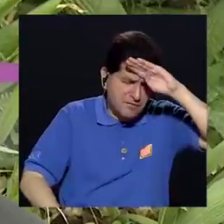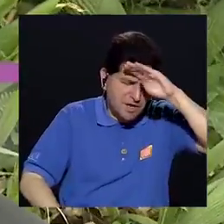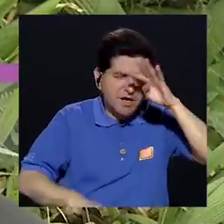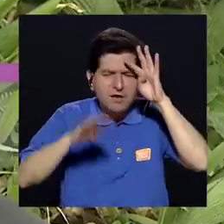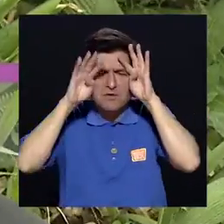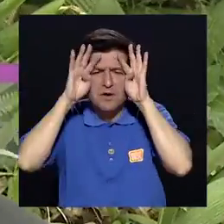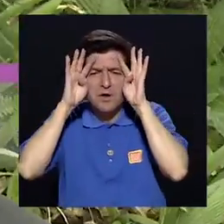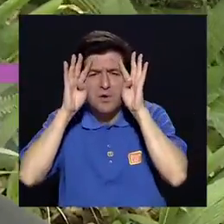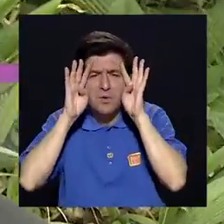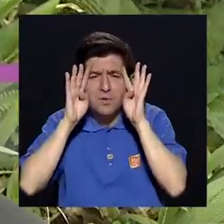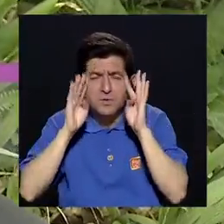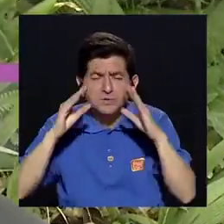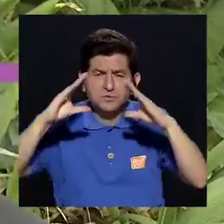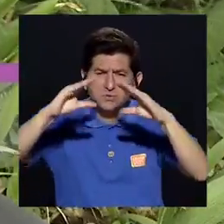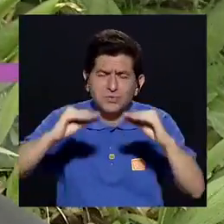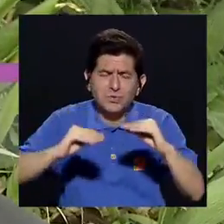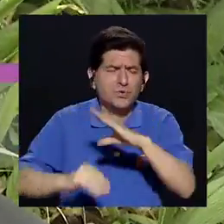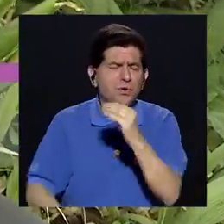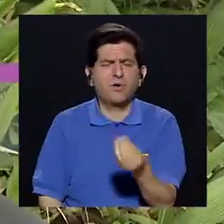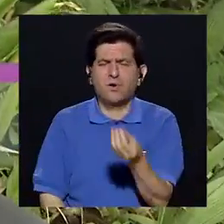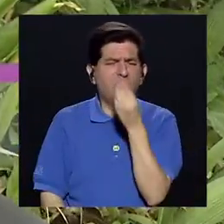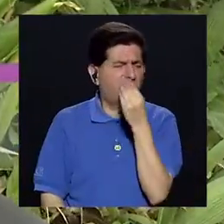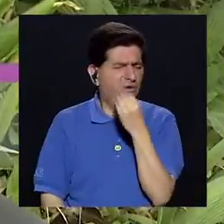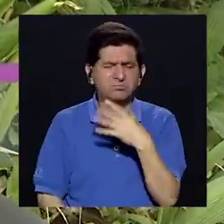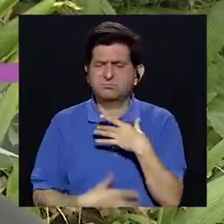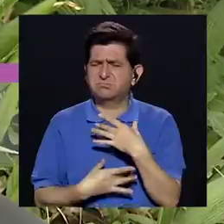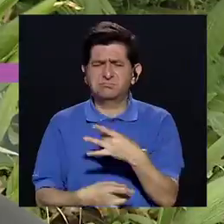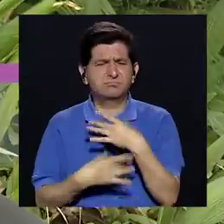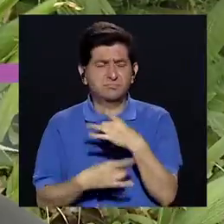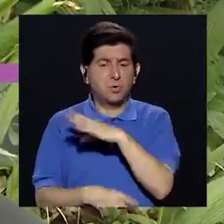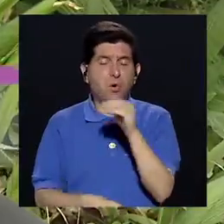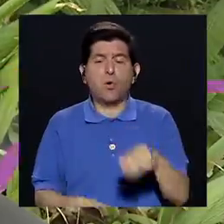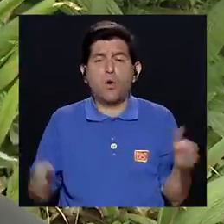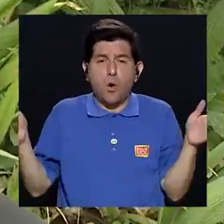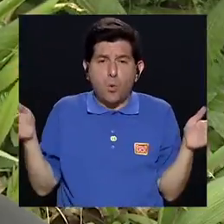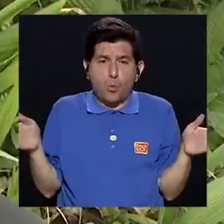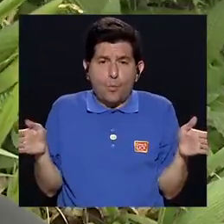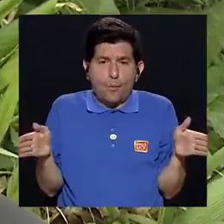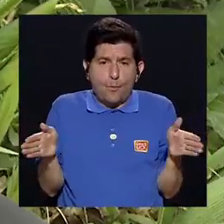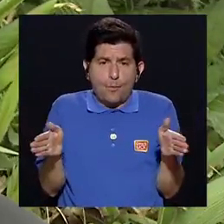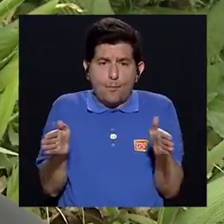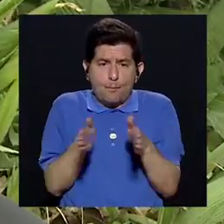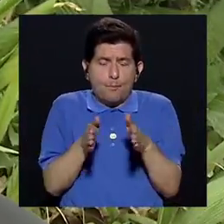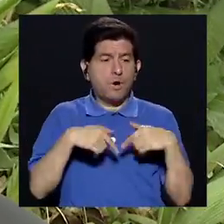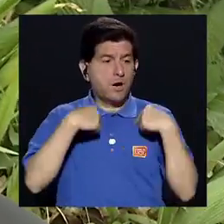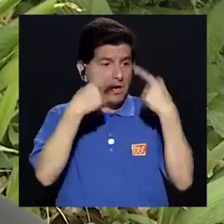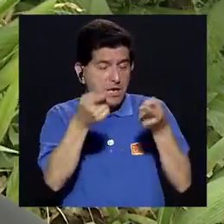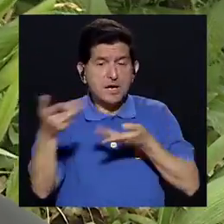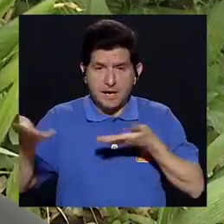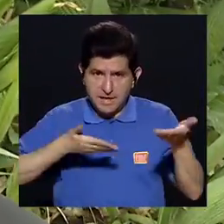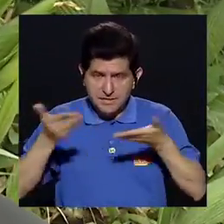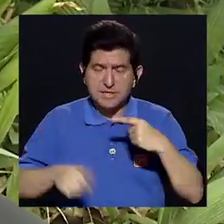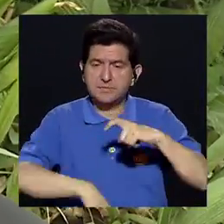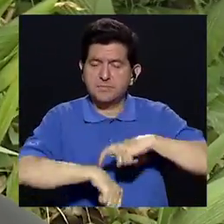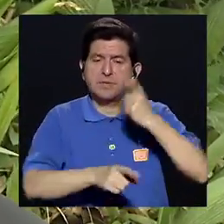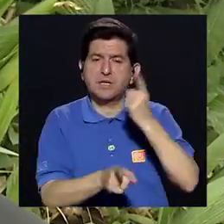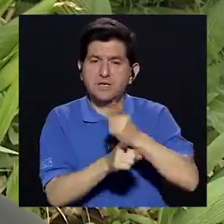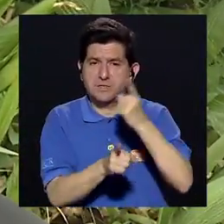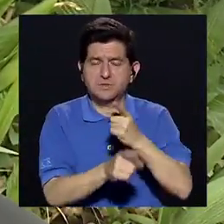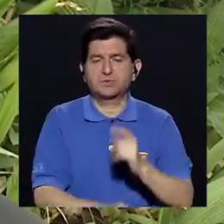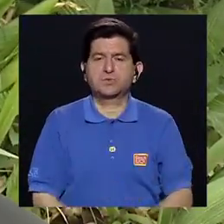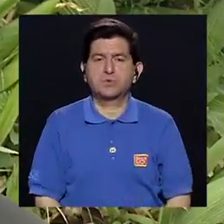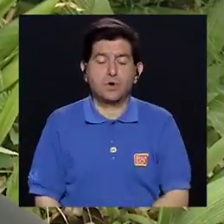fiebre La sudoración La pérdida de apetito O a veces Pérdida de peso También Acudir a tiempo A los servicios